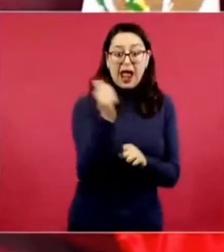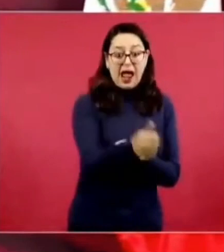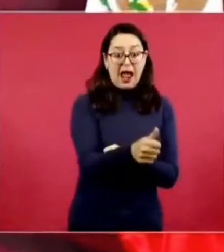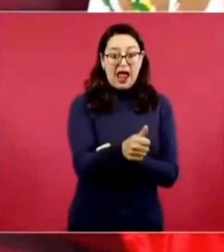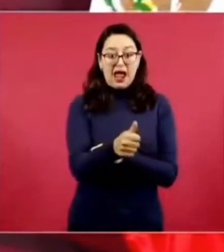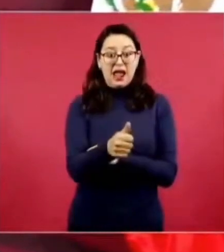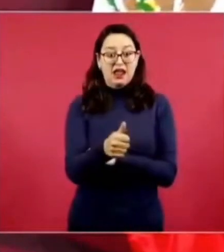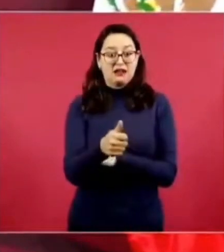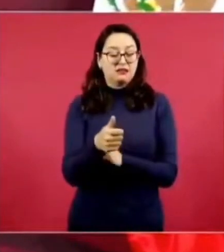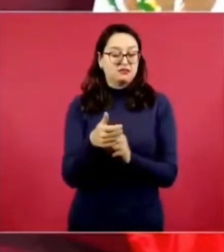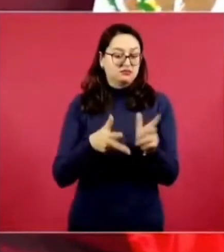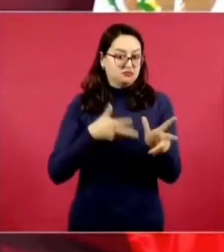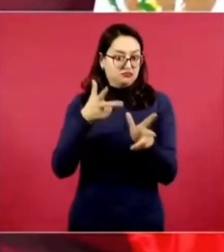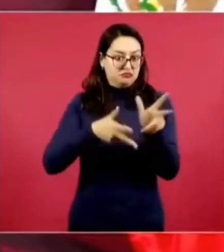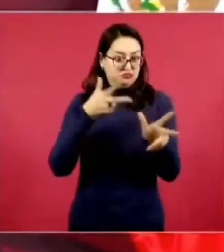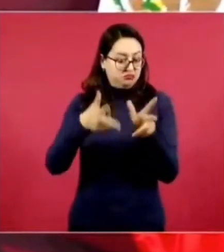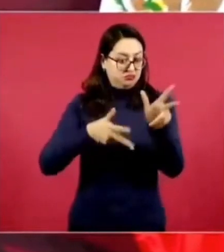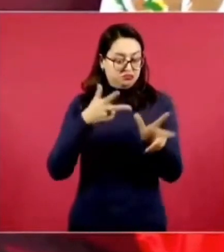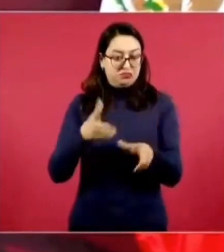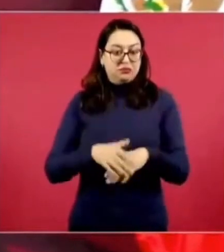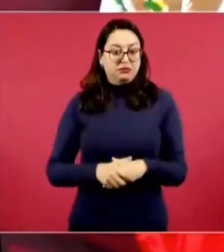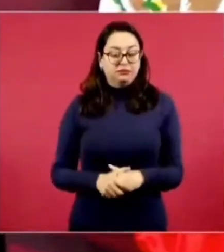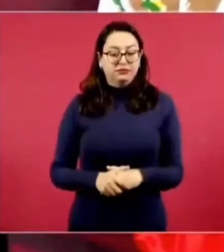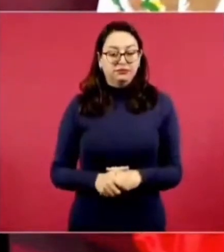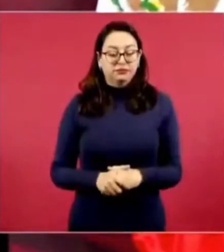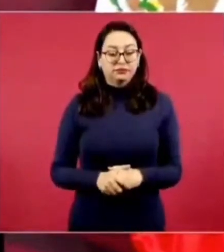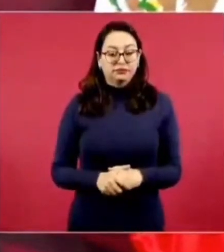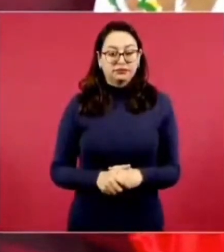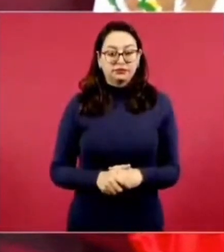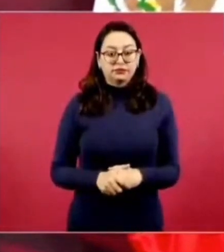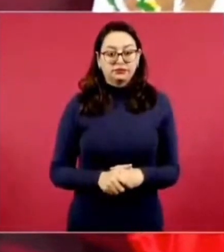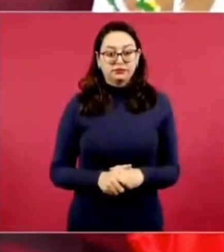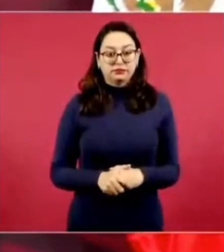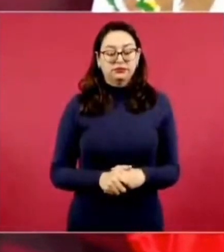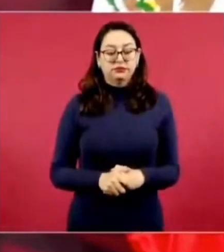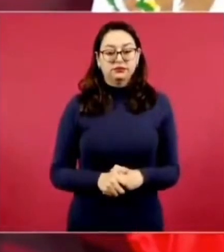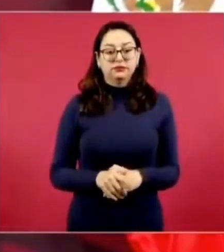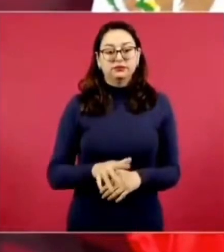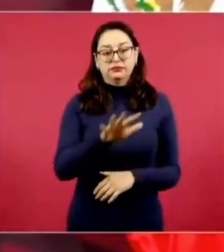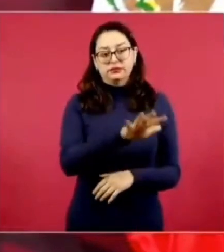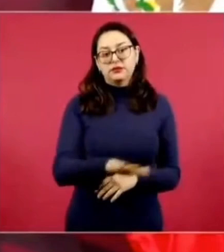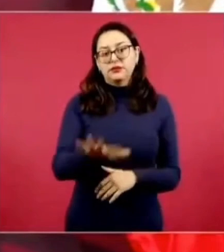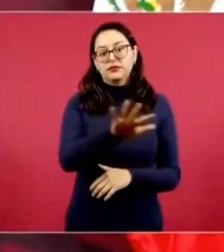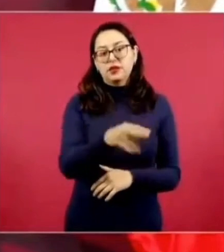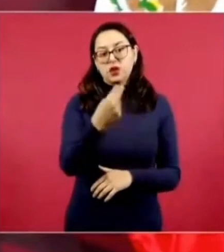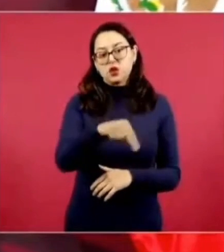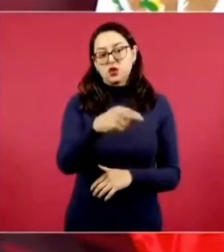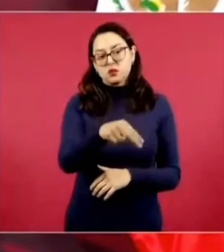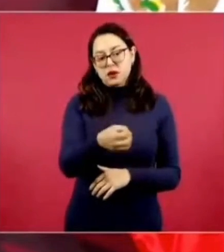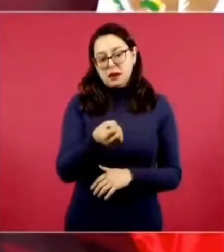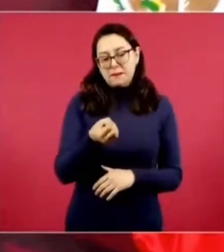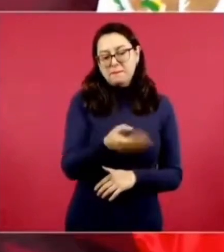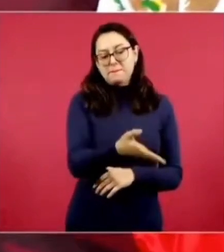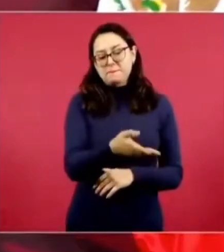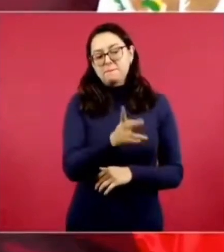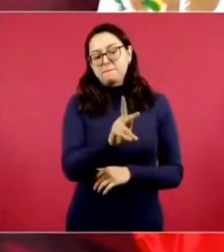del ferrocarril todavía no se llamaba Pacalná porque todavía